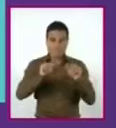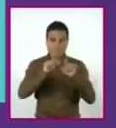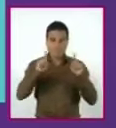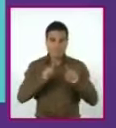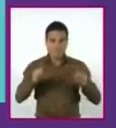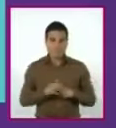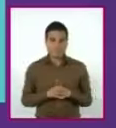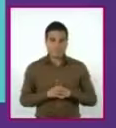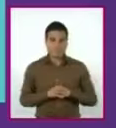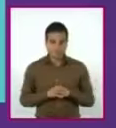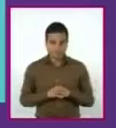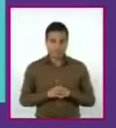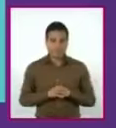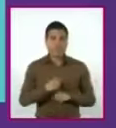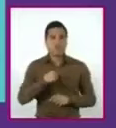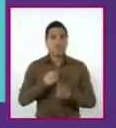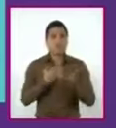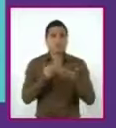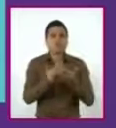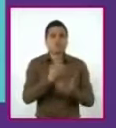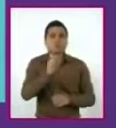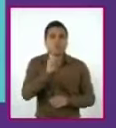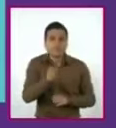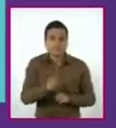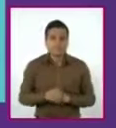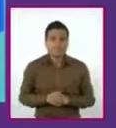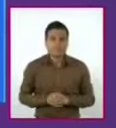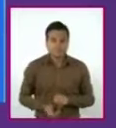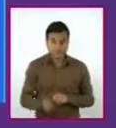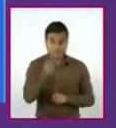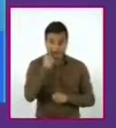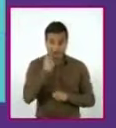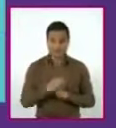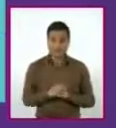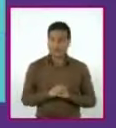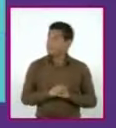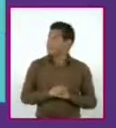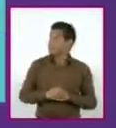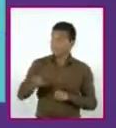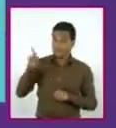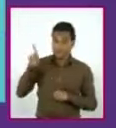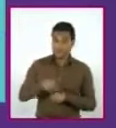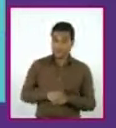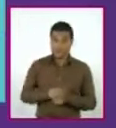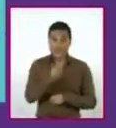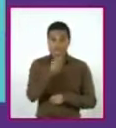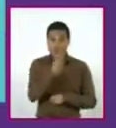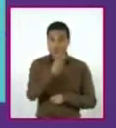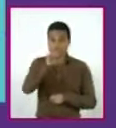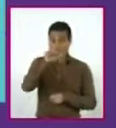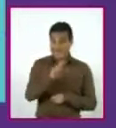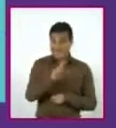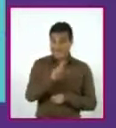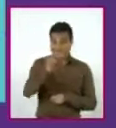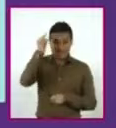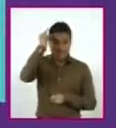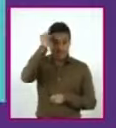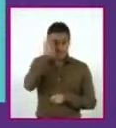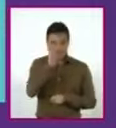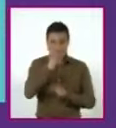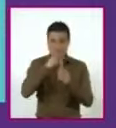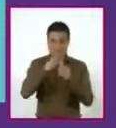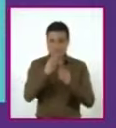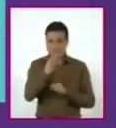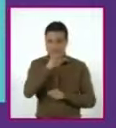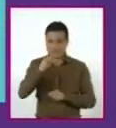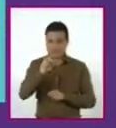Por lo que les propuse como reto resolver la ecuación 2x al cuadrado más 2 es igual a 34.